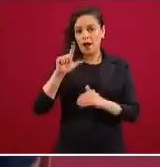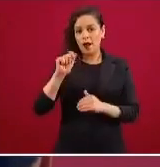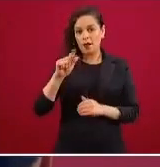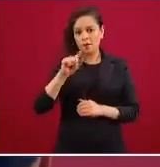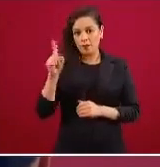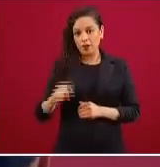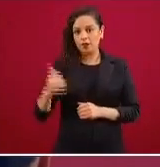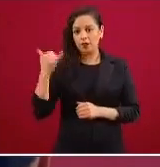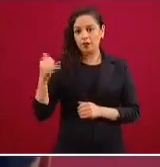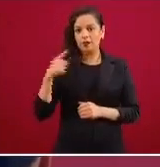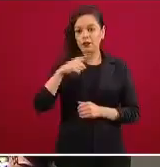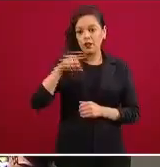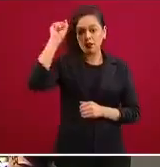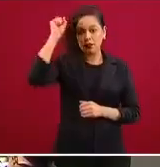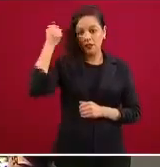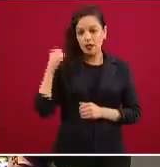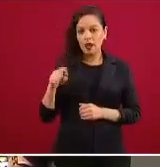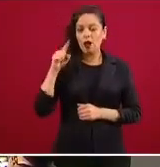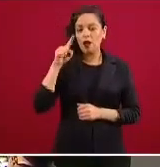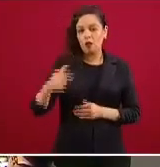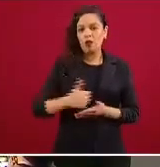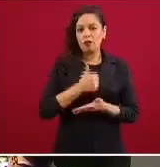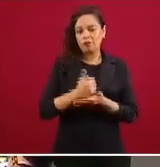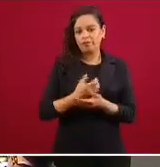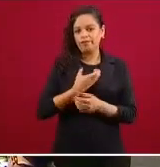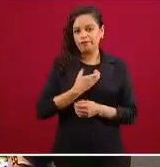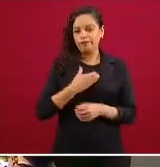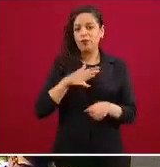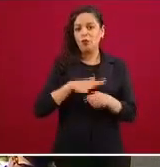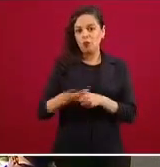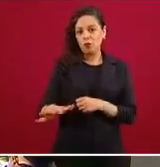Sinaloa desde luego es la capital Culiacán. La siguiente.